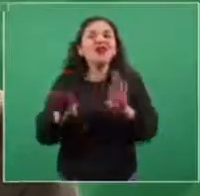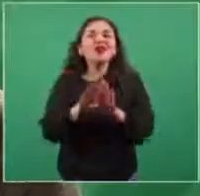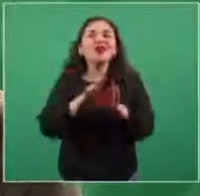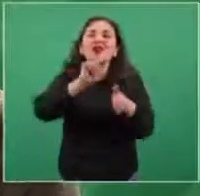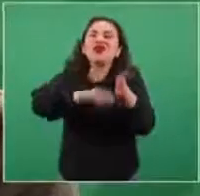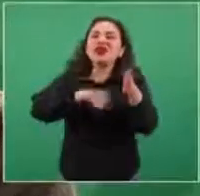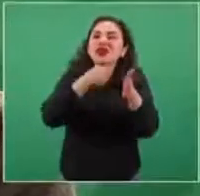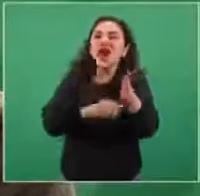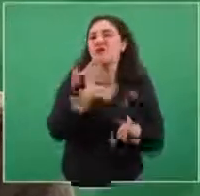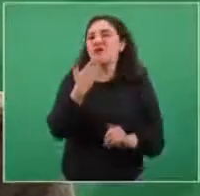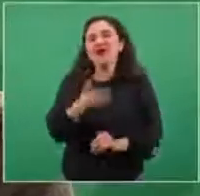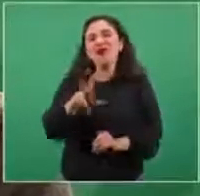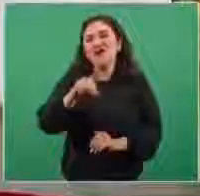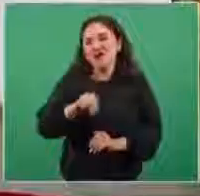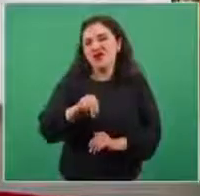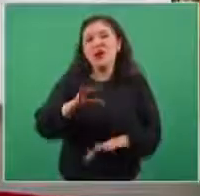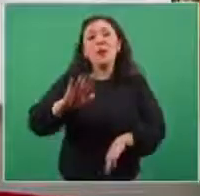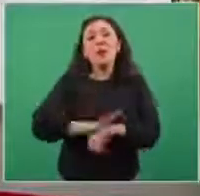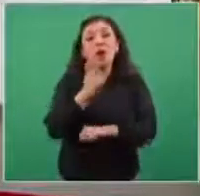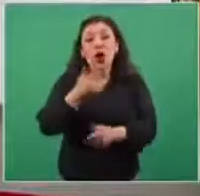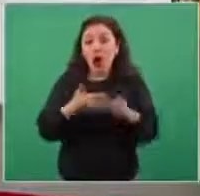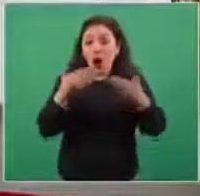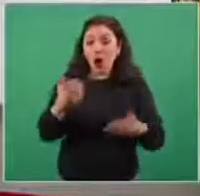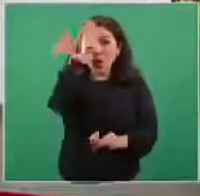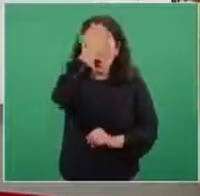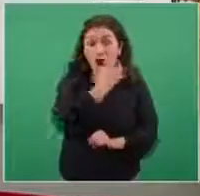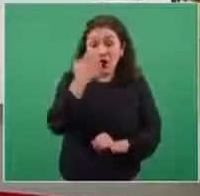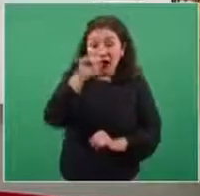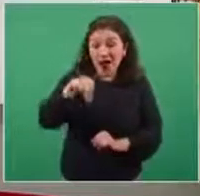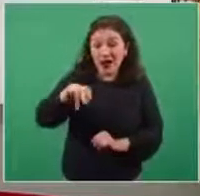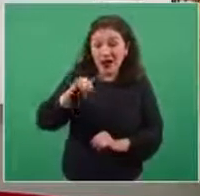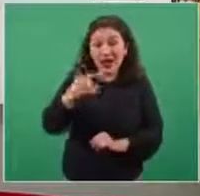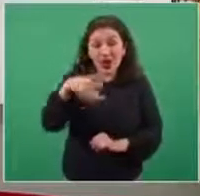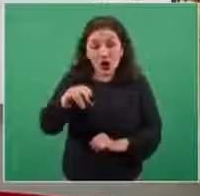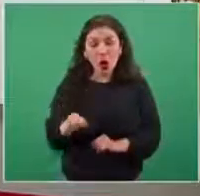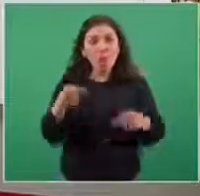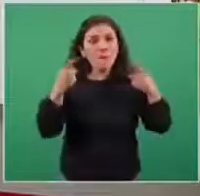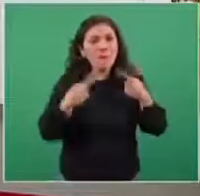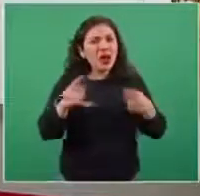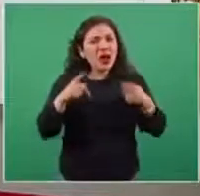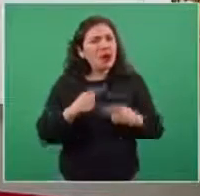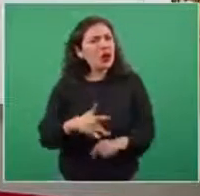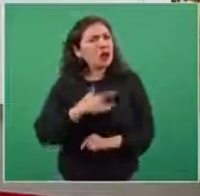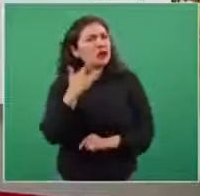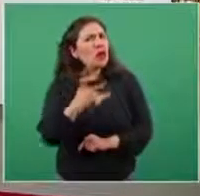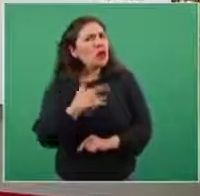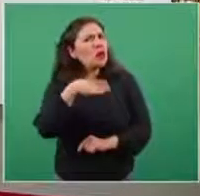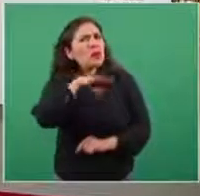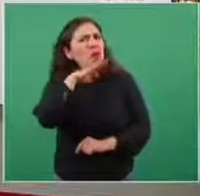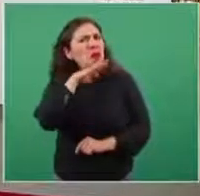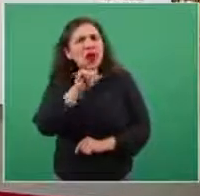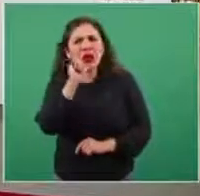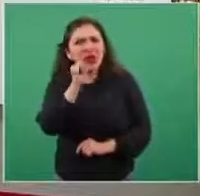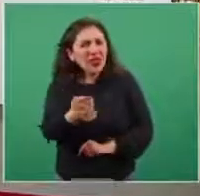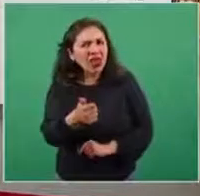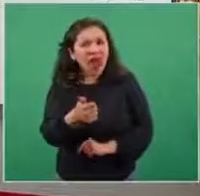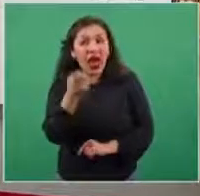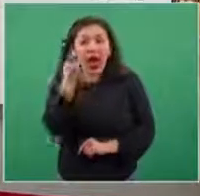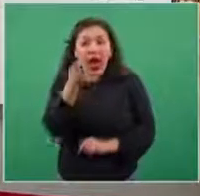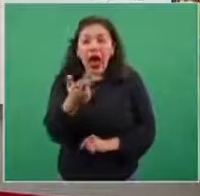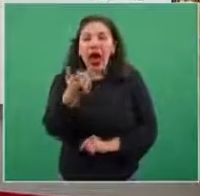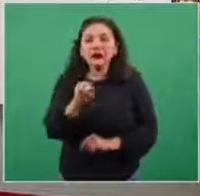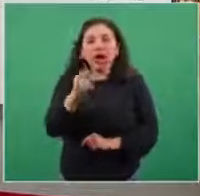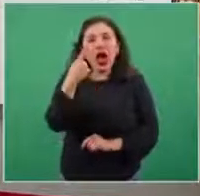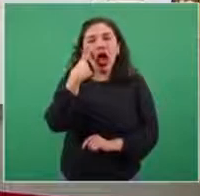porque ahora usar una prueba de antígenos en personas asintomáticas, que es la condición